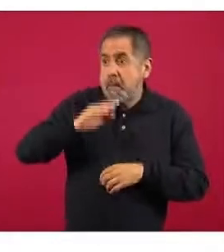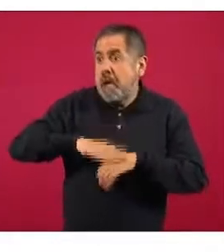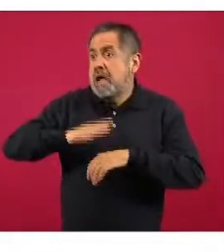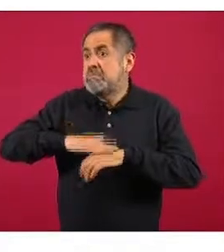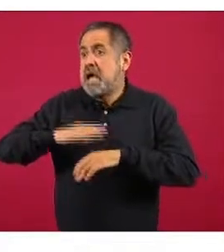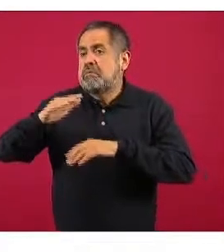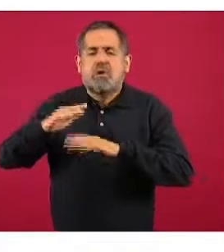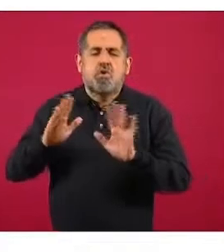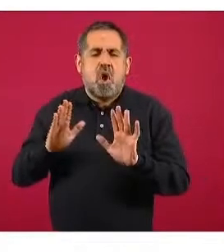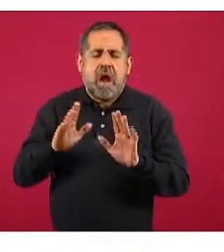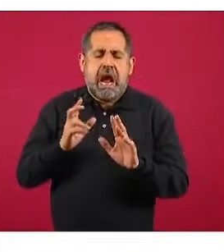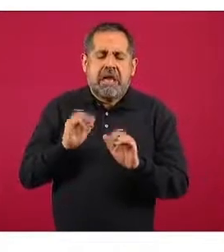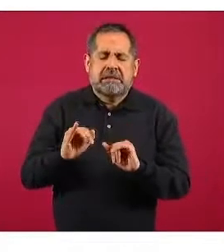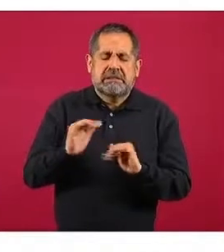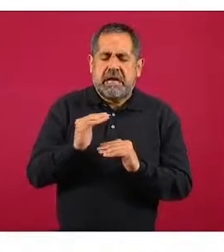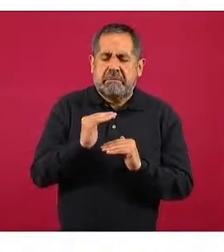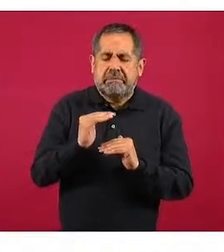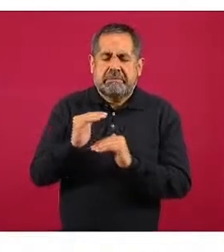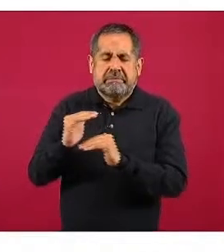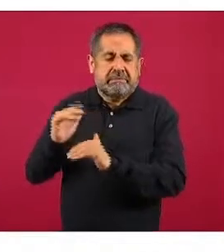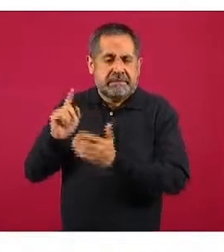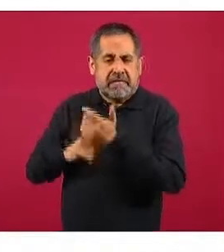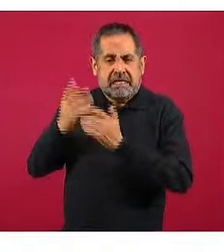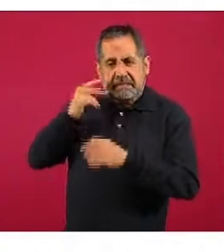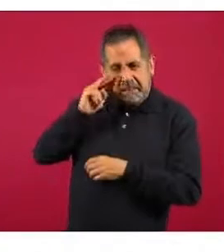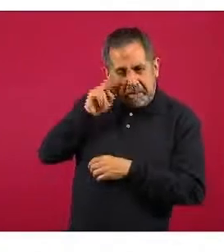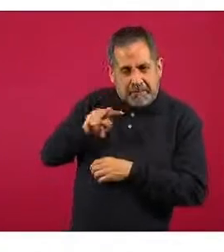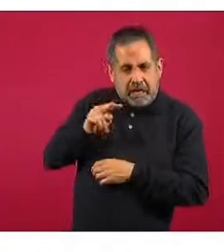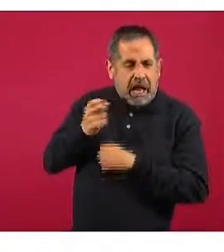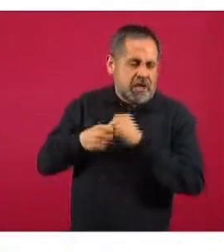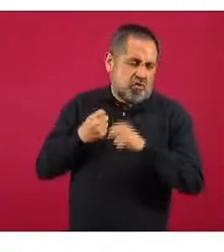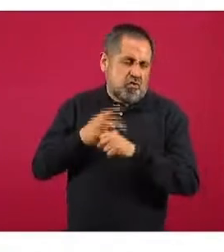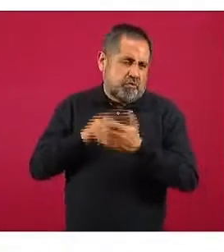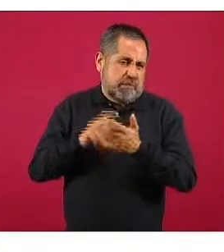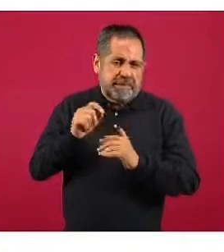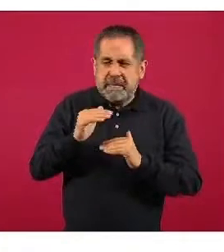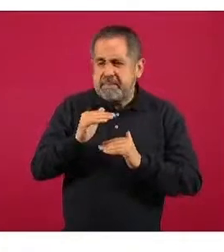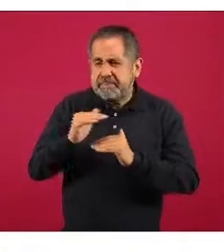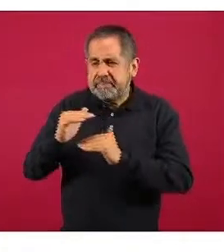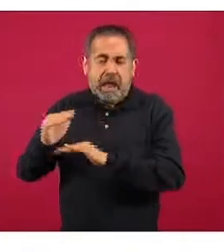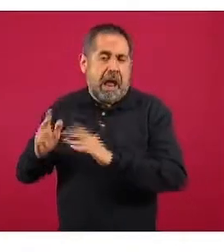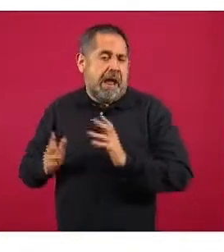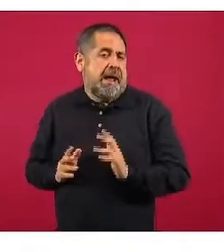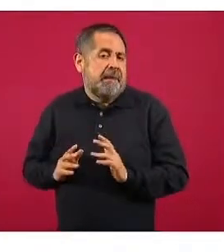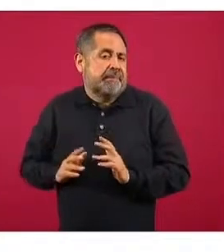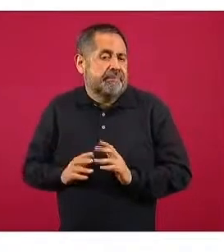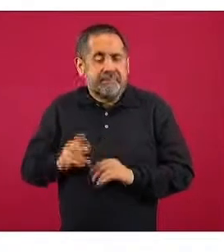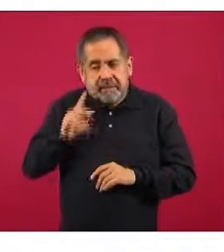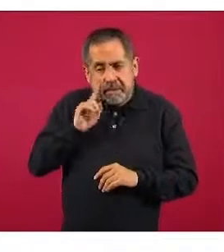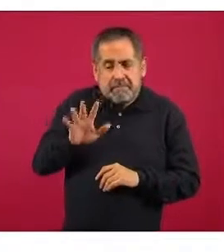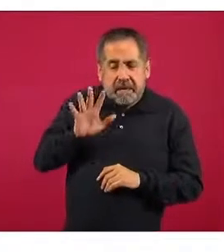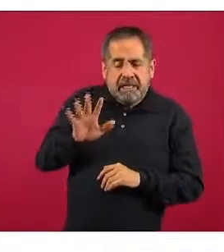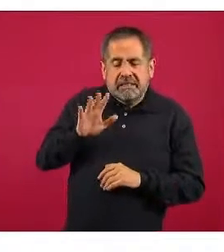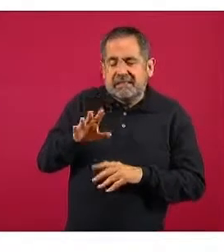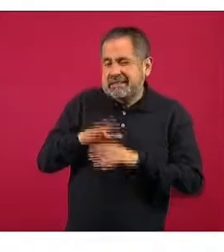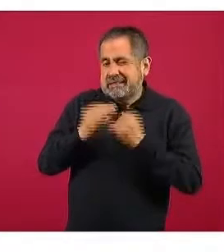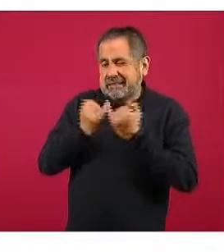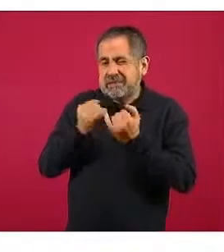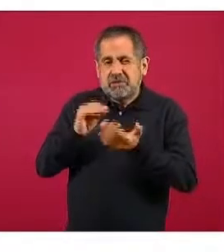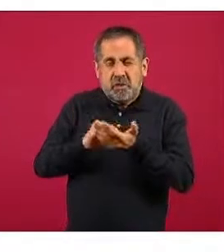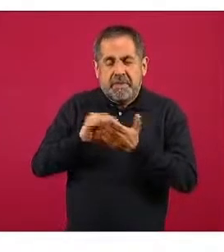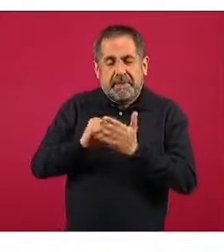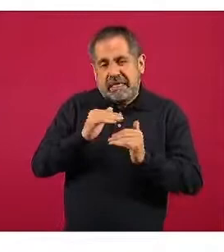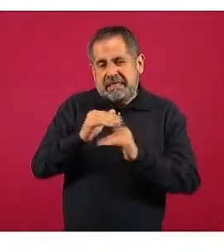meses previos durante el presente 2020 y además, pues bueno, la tendencia apunta a que todavía esto pueda